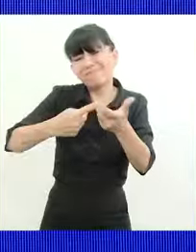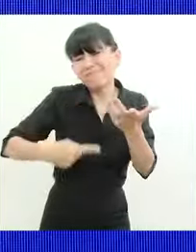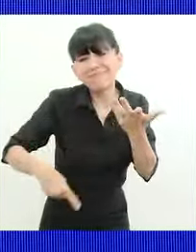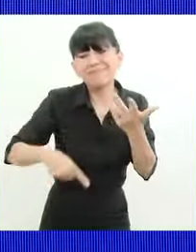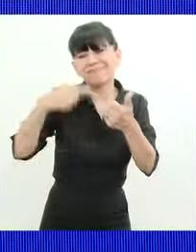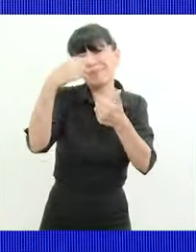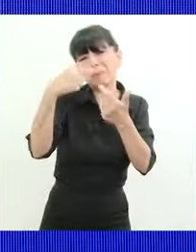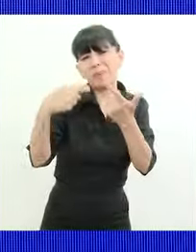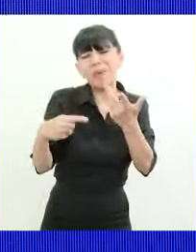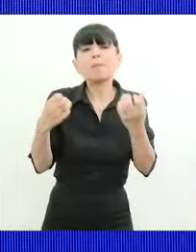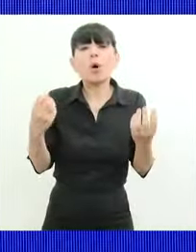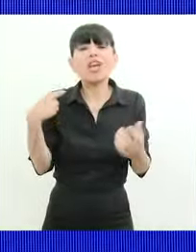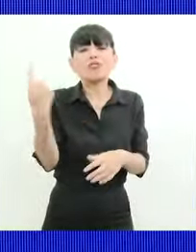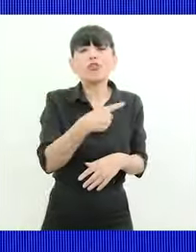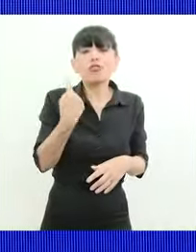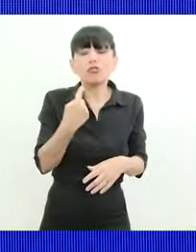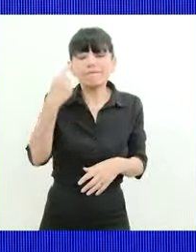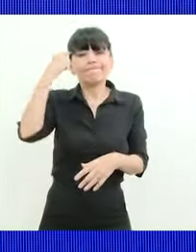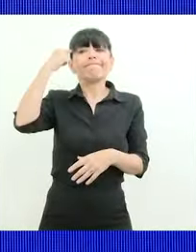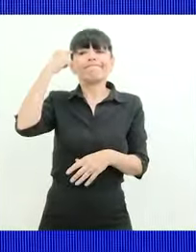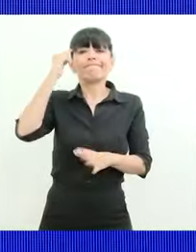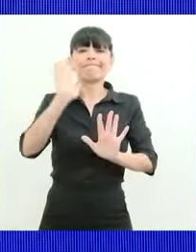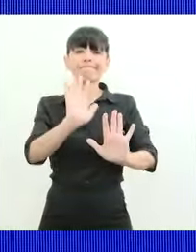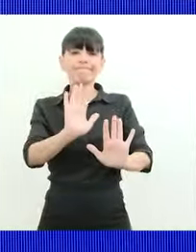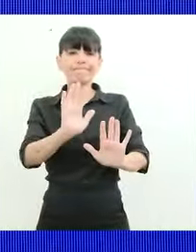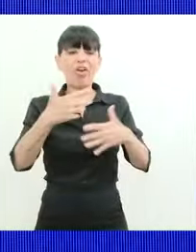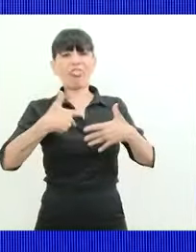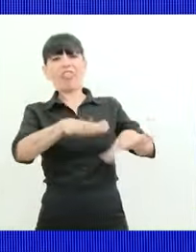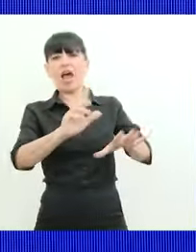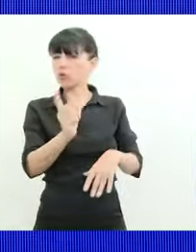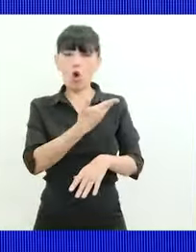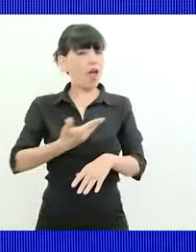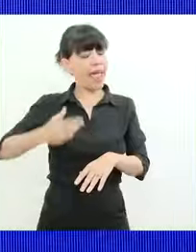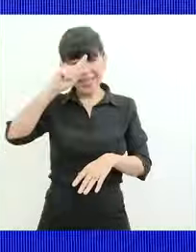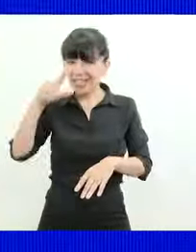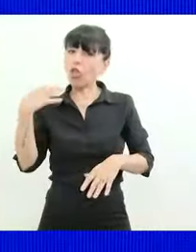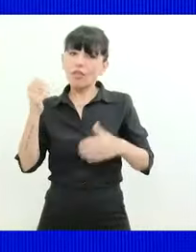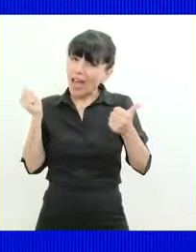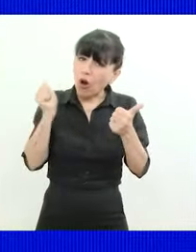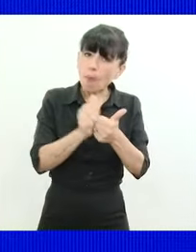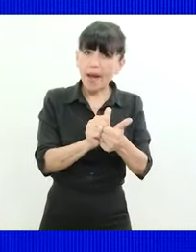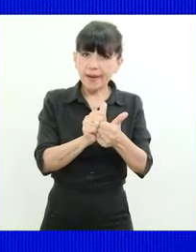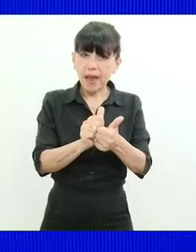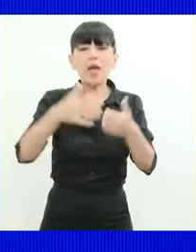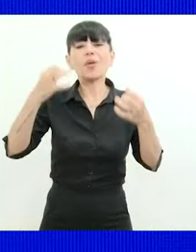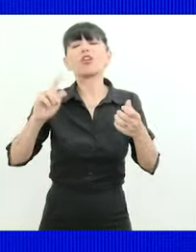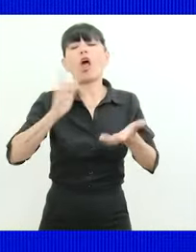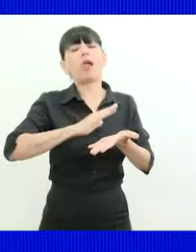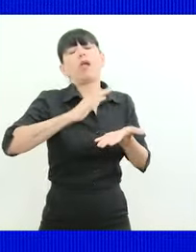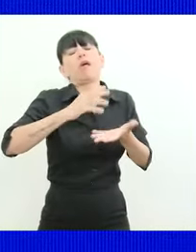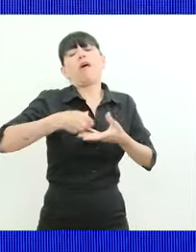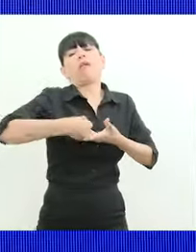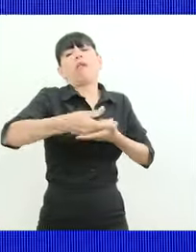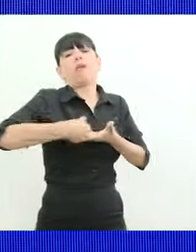bueno porque nosotros sentimos que el Estado tiene que estar presente de manera eficiente no dispendiosamente